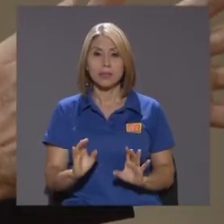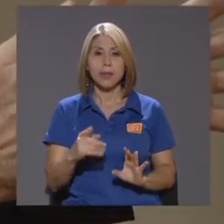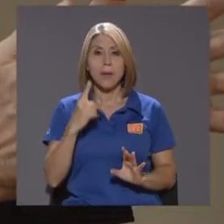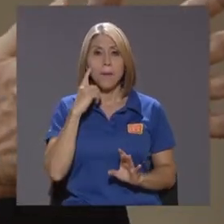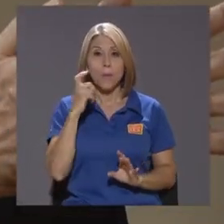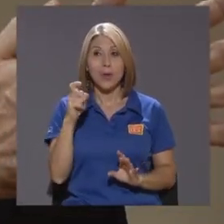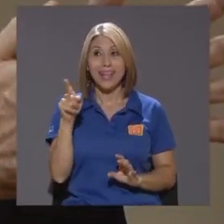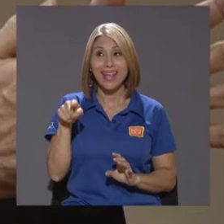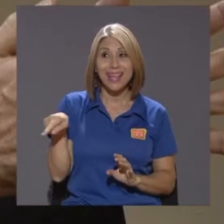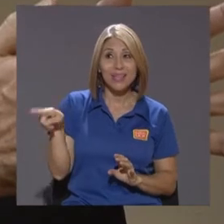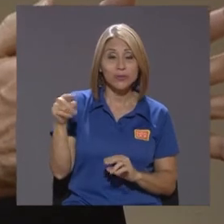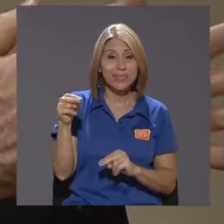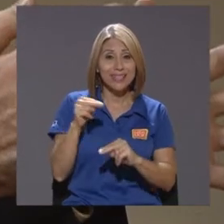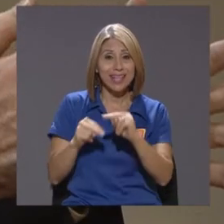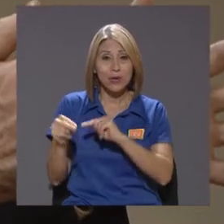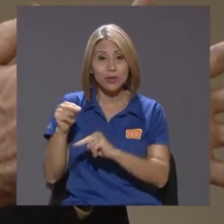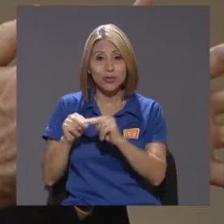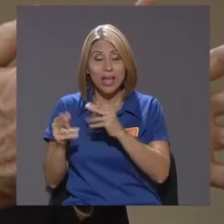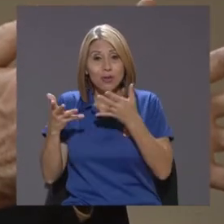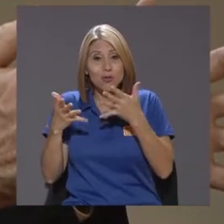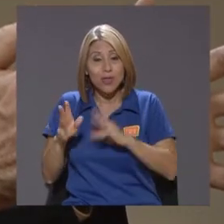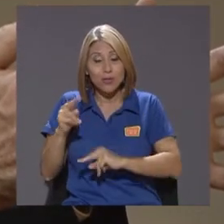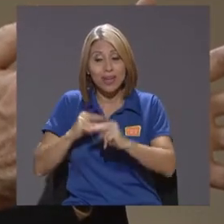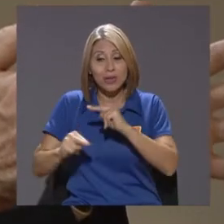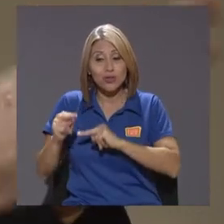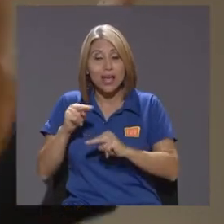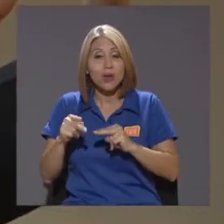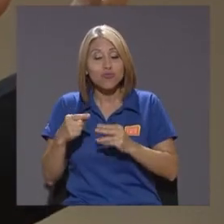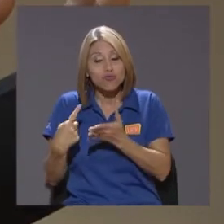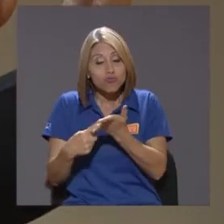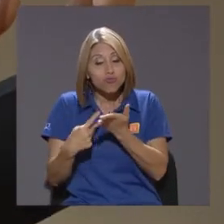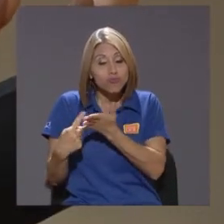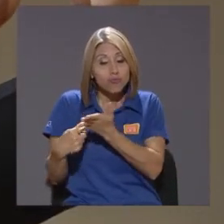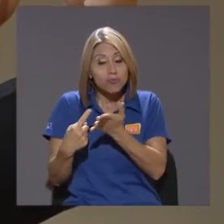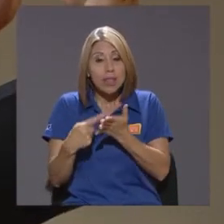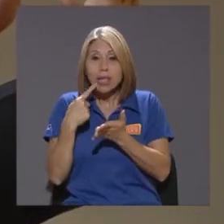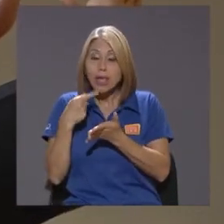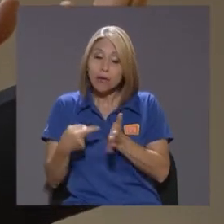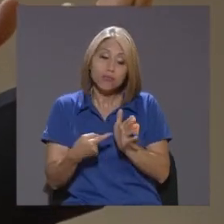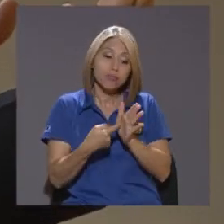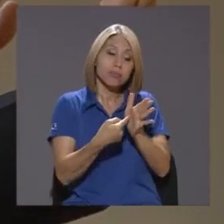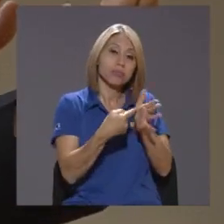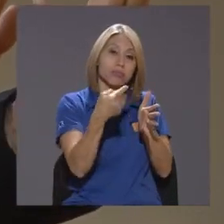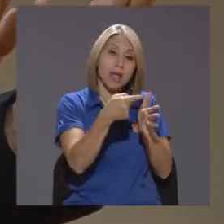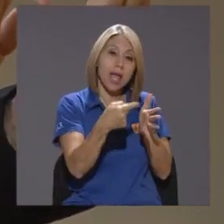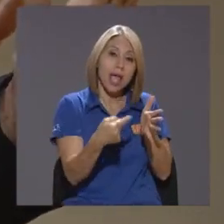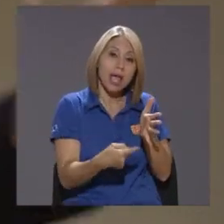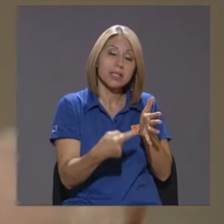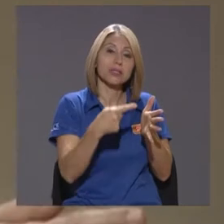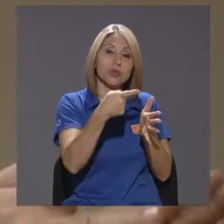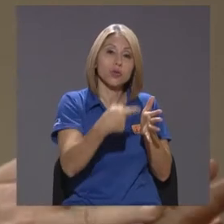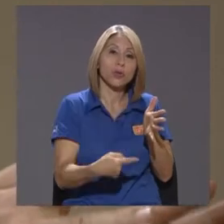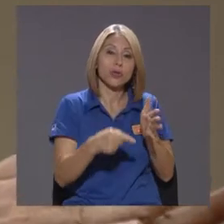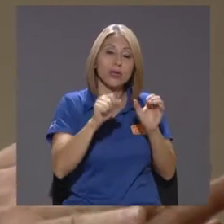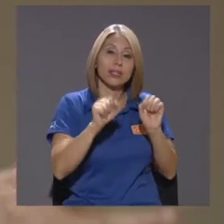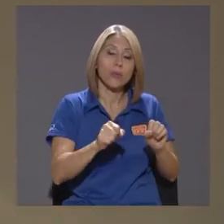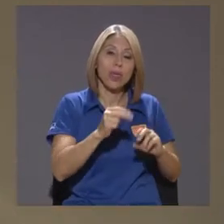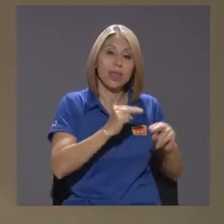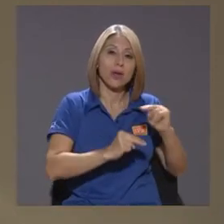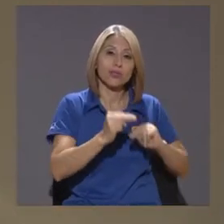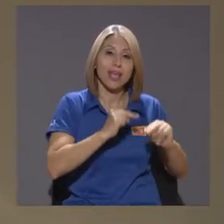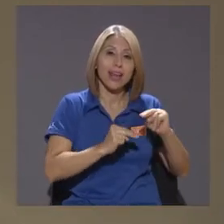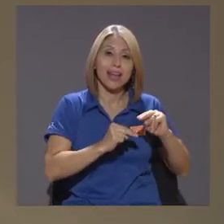negociaron Y una vez que negociaron Dijeron Esto es lo que Se puede negociar Y no se puede Negociar Ni una coma